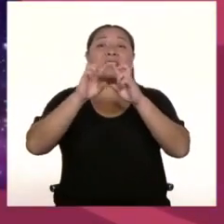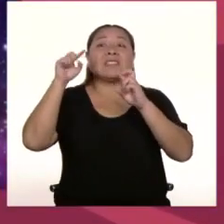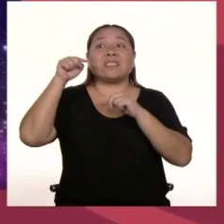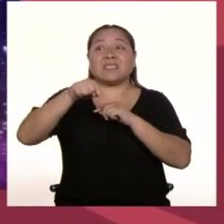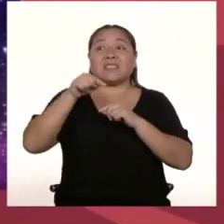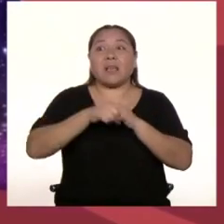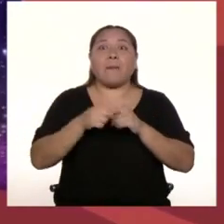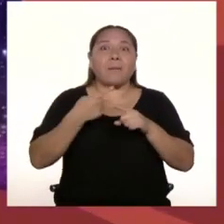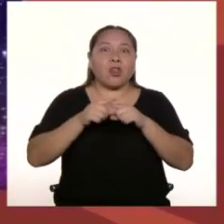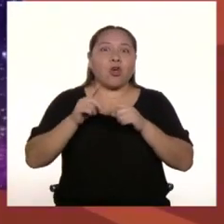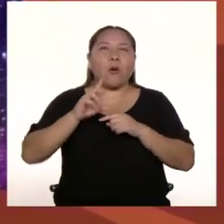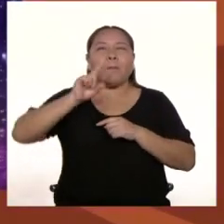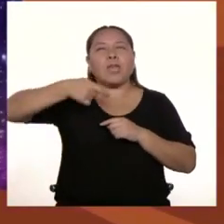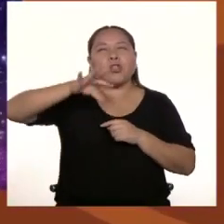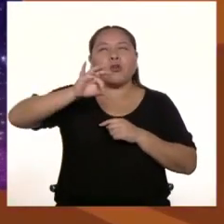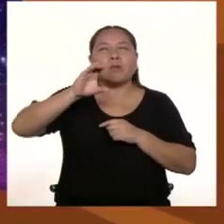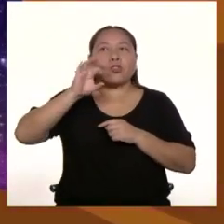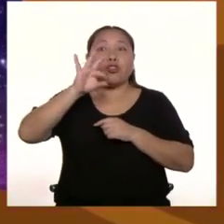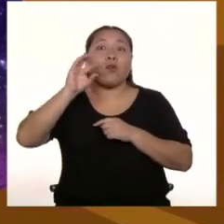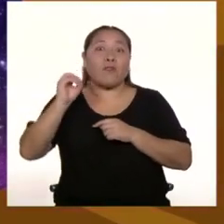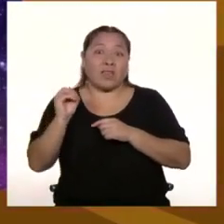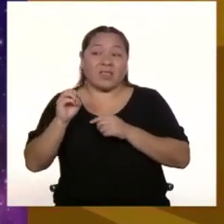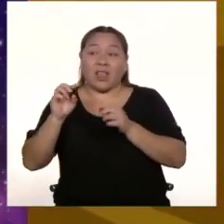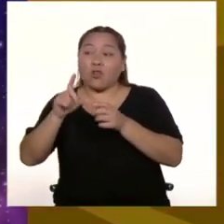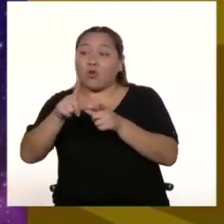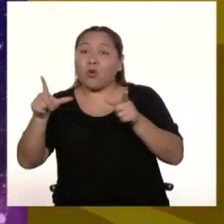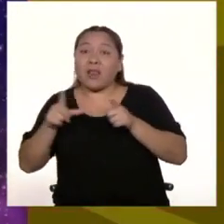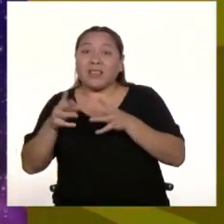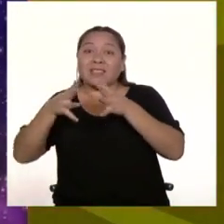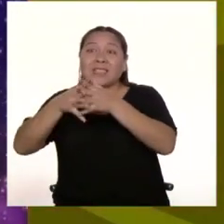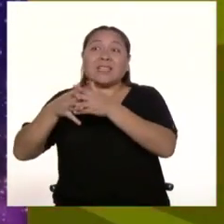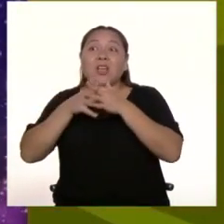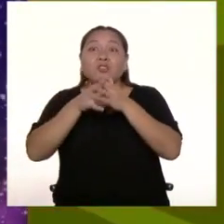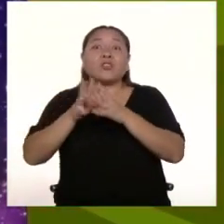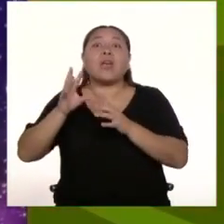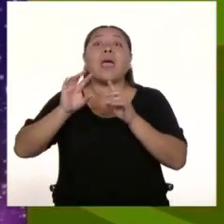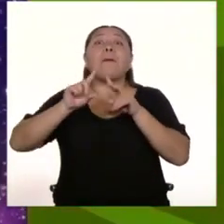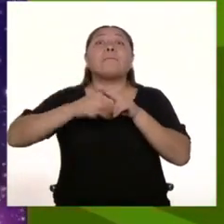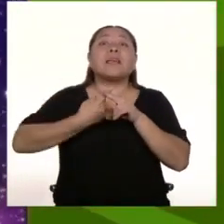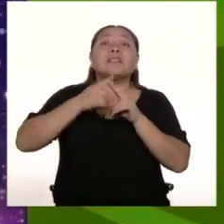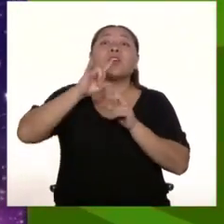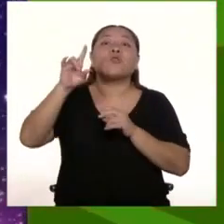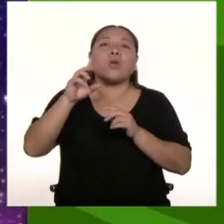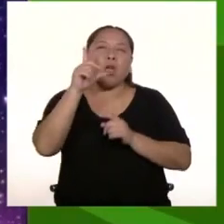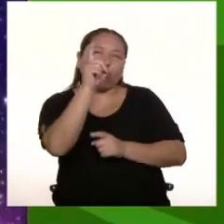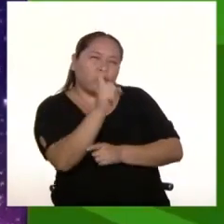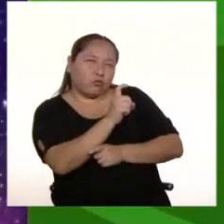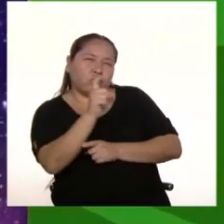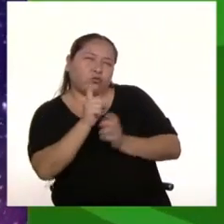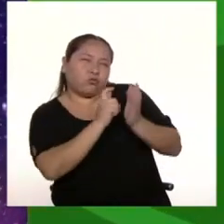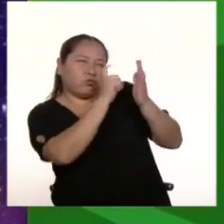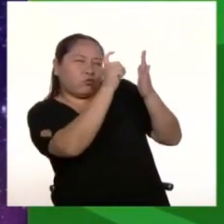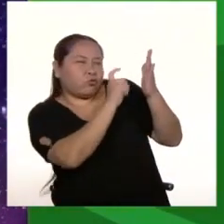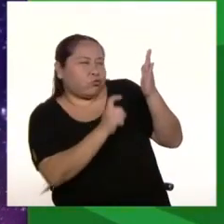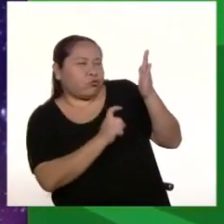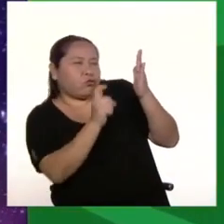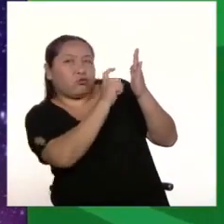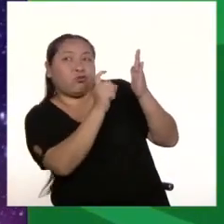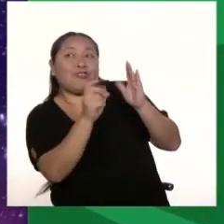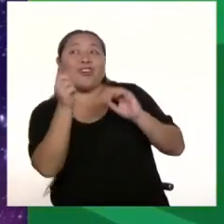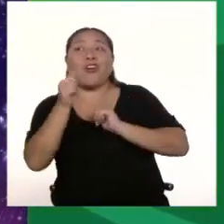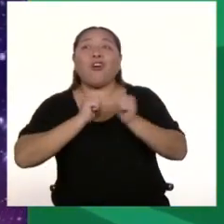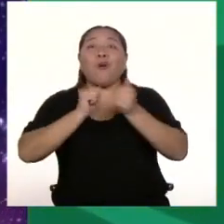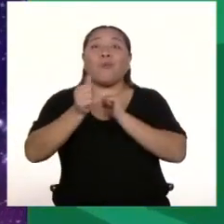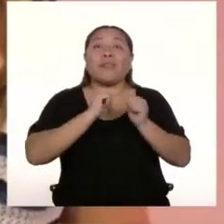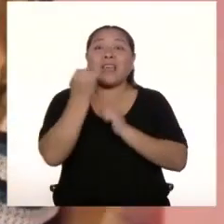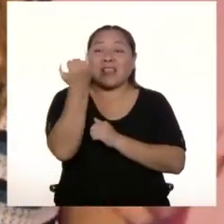los adolescentes de los barrios excluidos en Estados Unidos Empiezan a usar el aerosol como si fuera su pincel Y competían por el dibujo